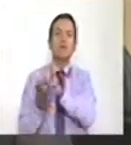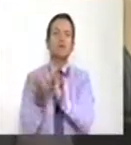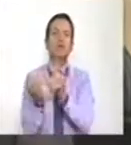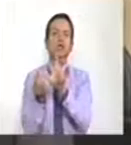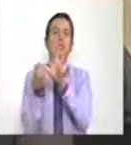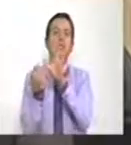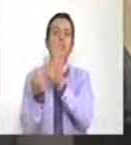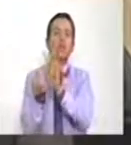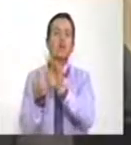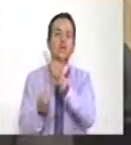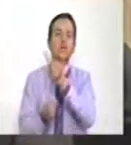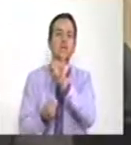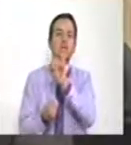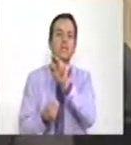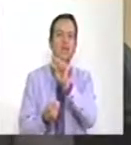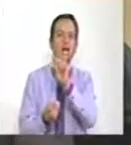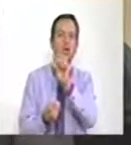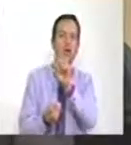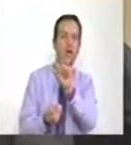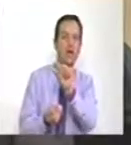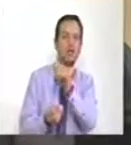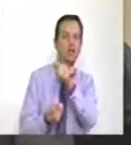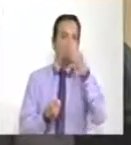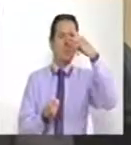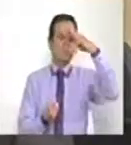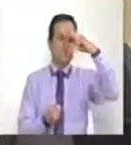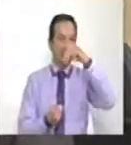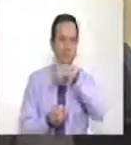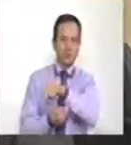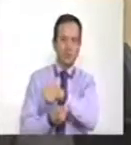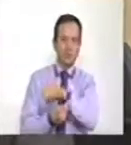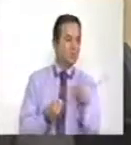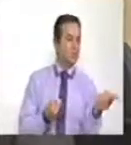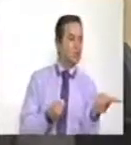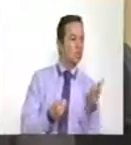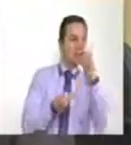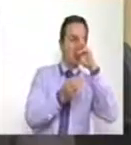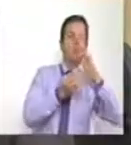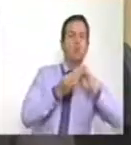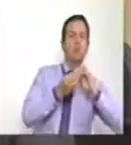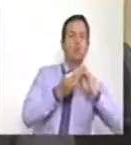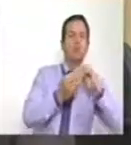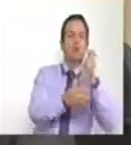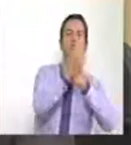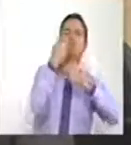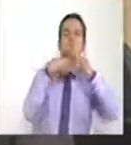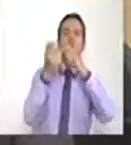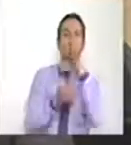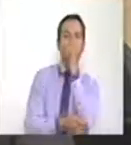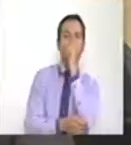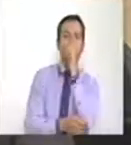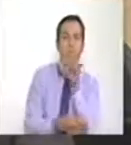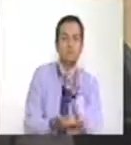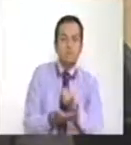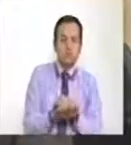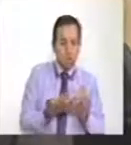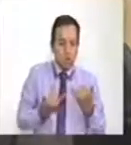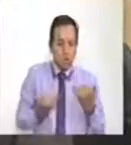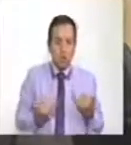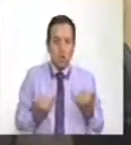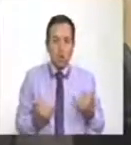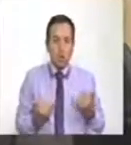y terrorista cartel de Sinaloa, y por eso es que hoy está